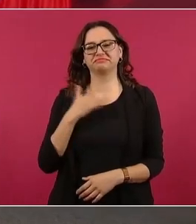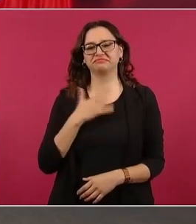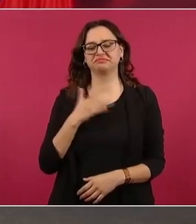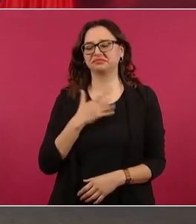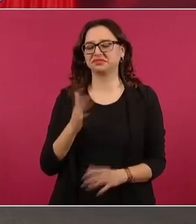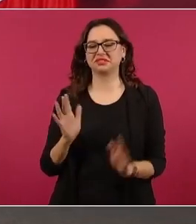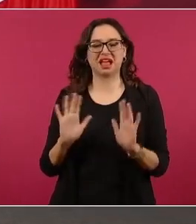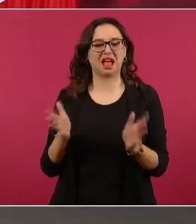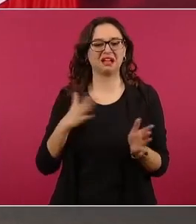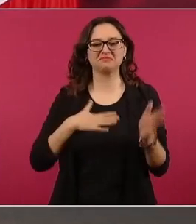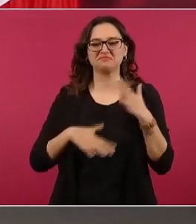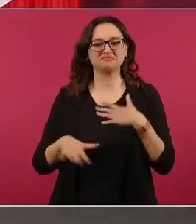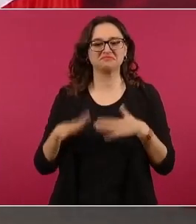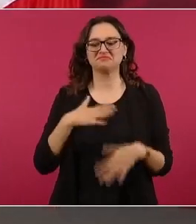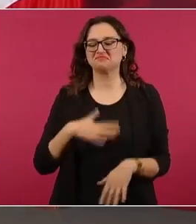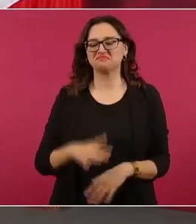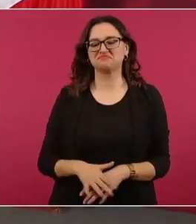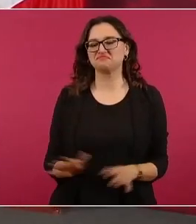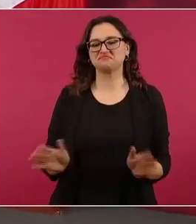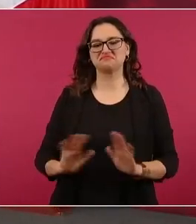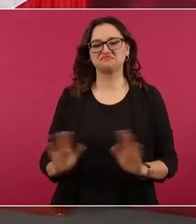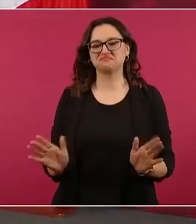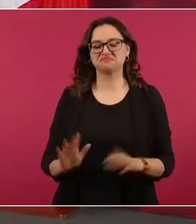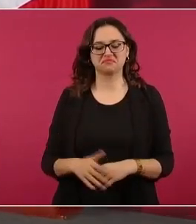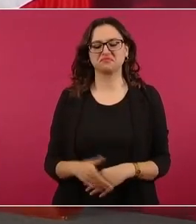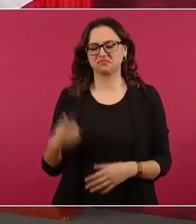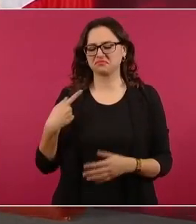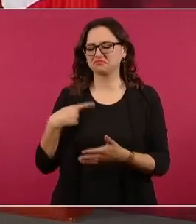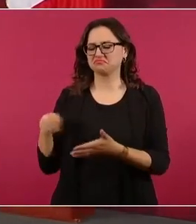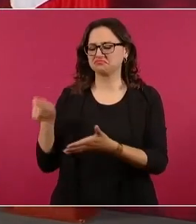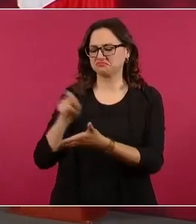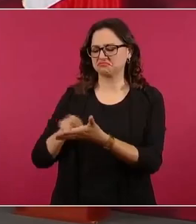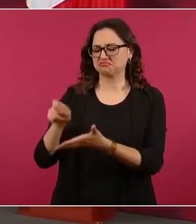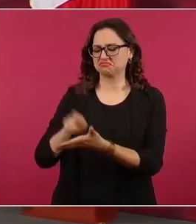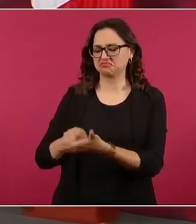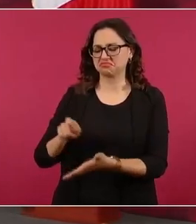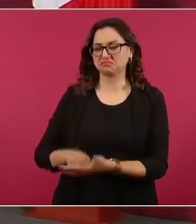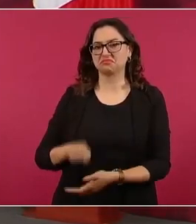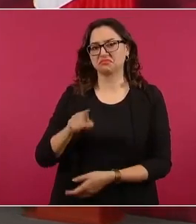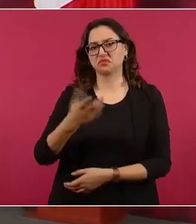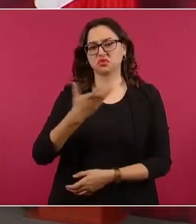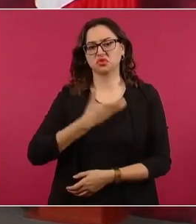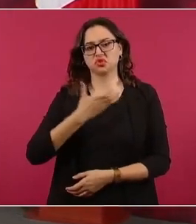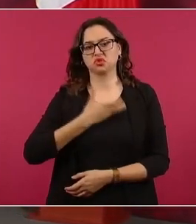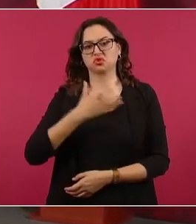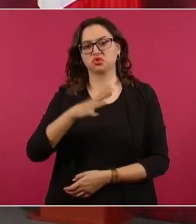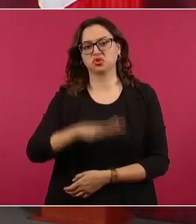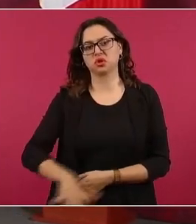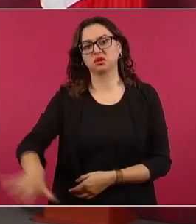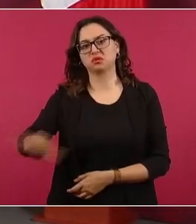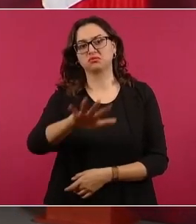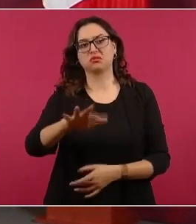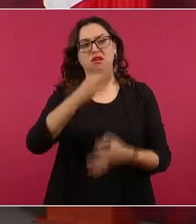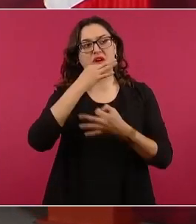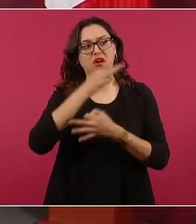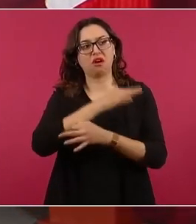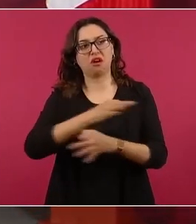Yo iba yo a dar a conocer en el Zócalo que había intentado dos veces